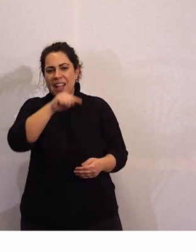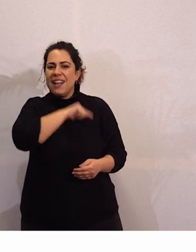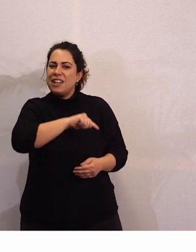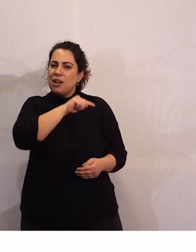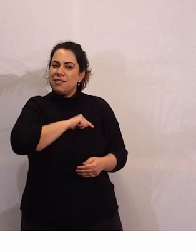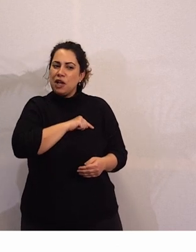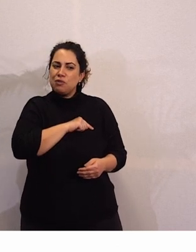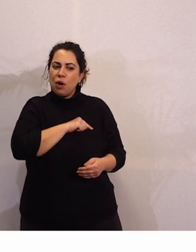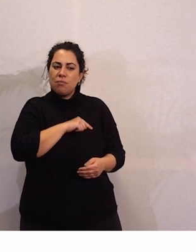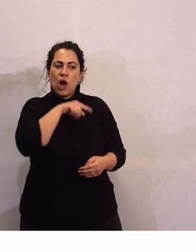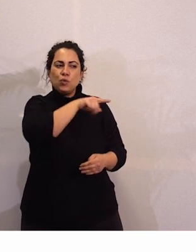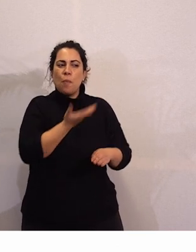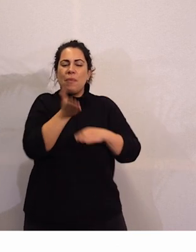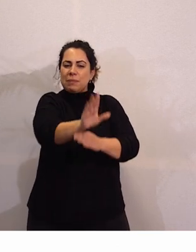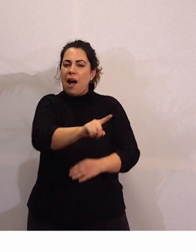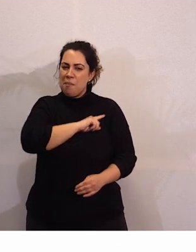representadas por ti